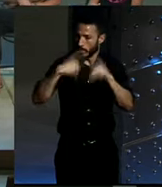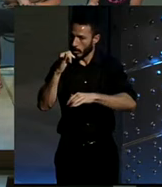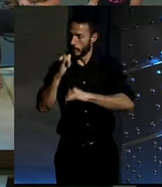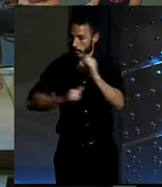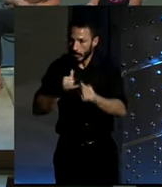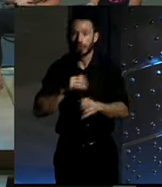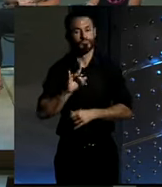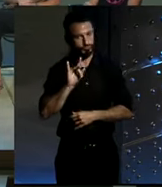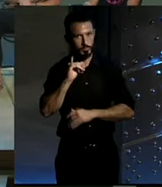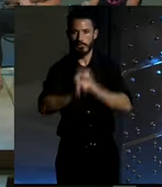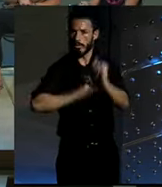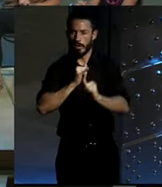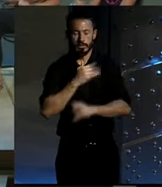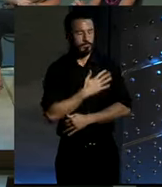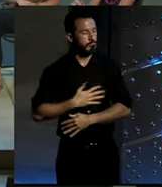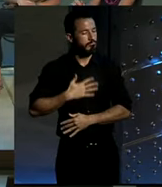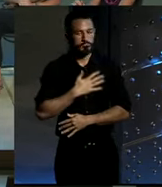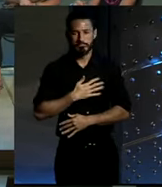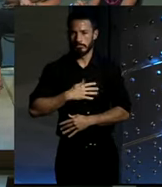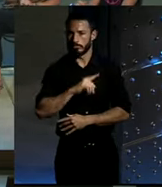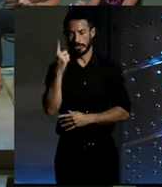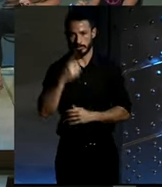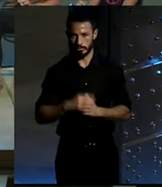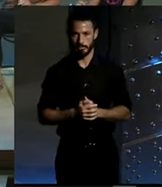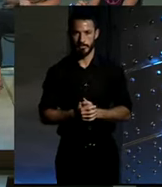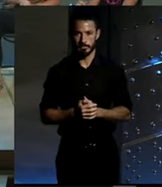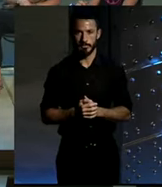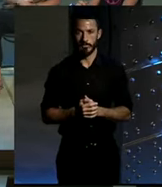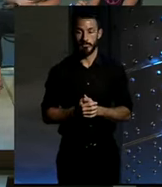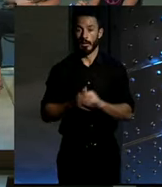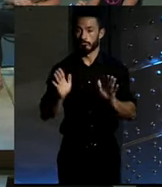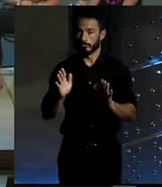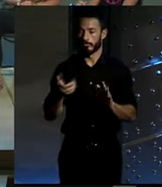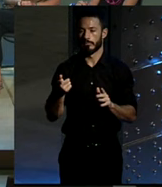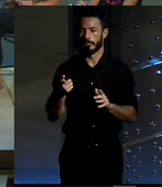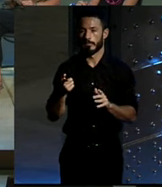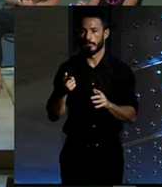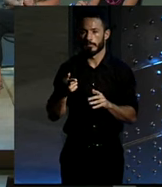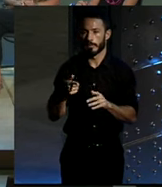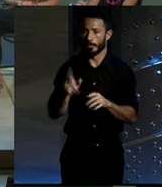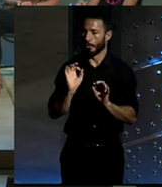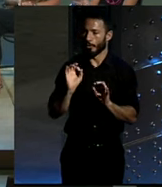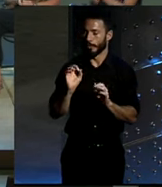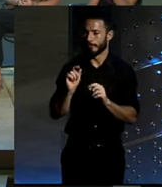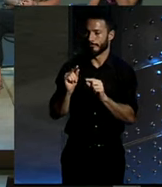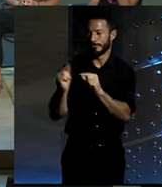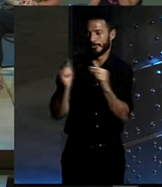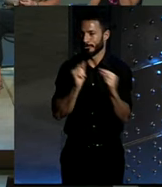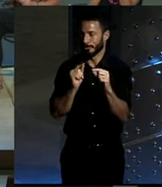Exactamente, te despeja, sí. Bueno, es una manera de despejarse. Y la última que he es que la única caída que he tenido fue por eso. Vale.